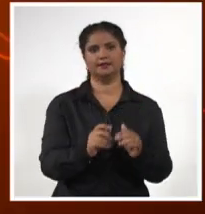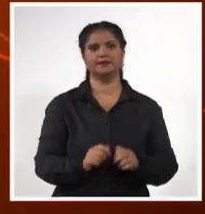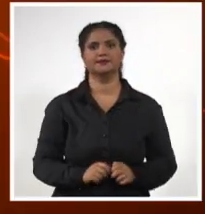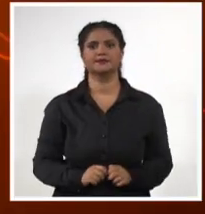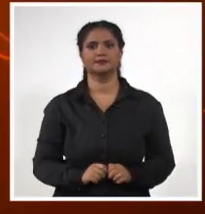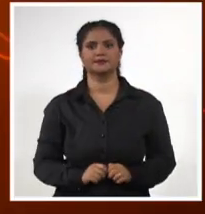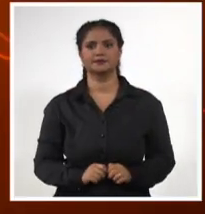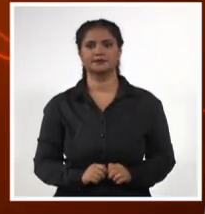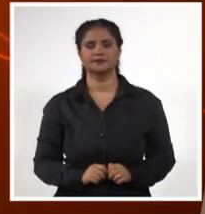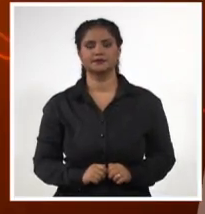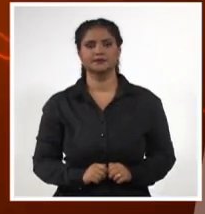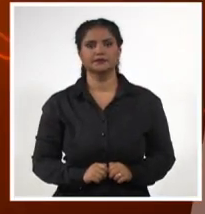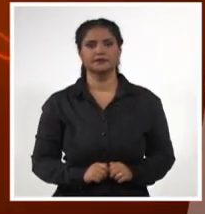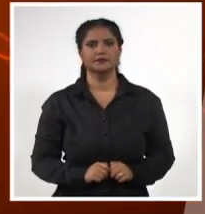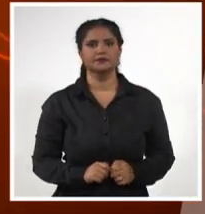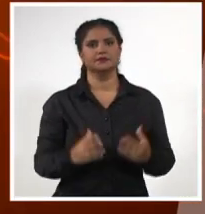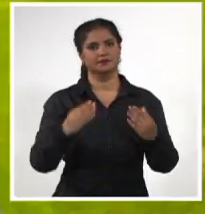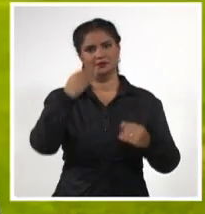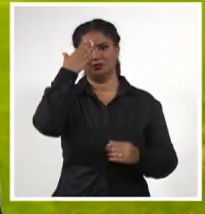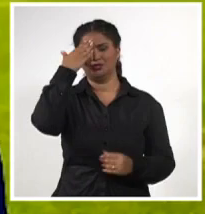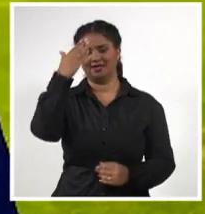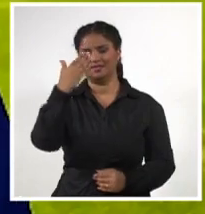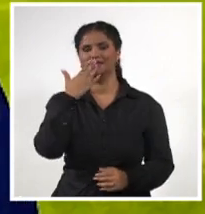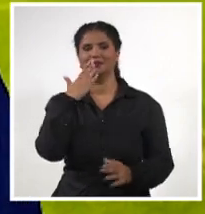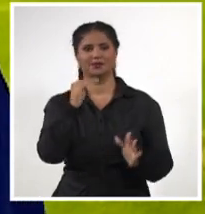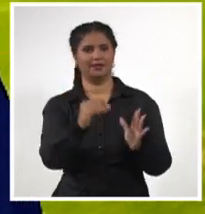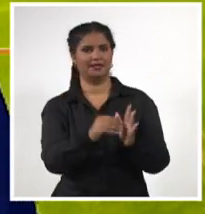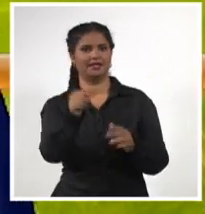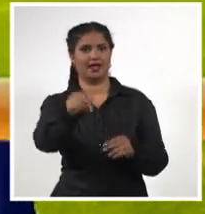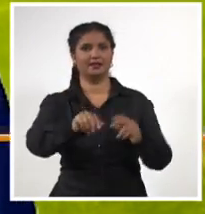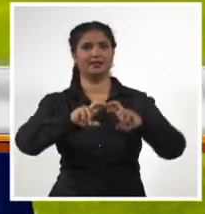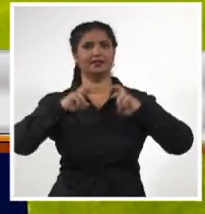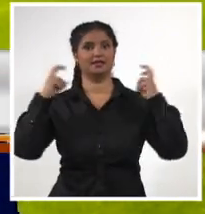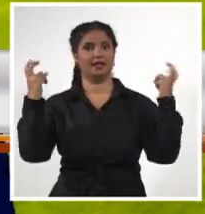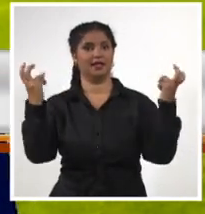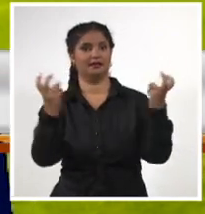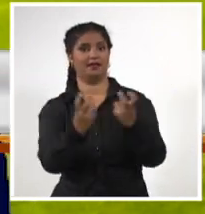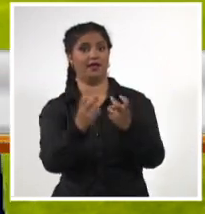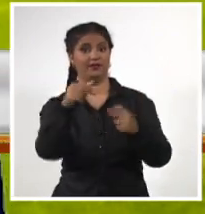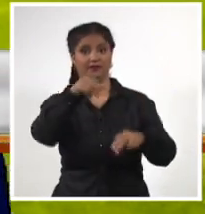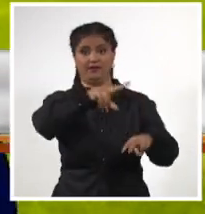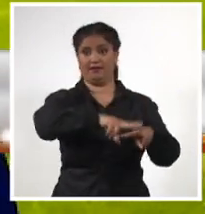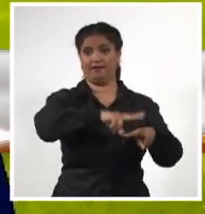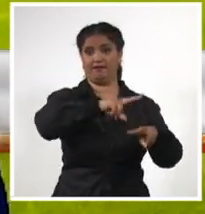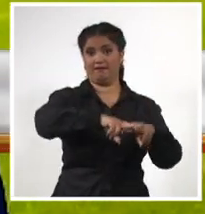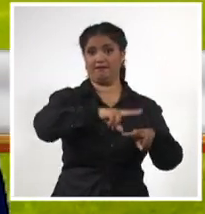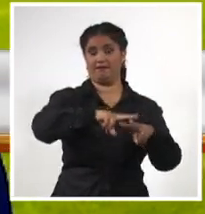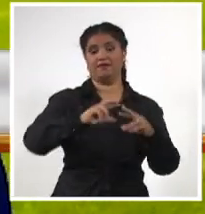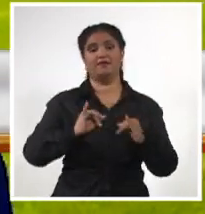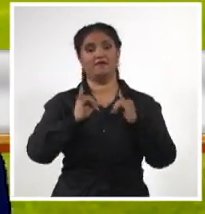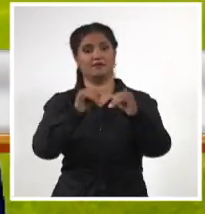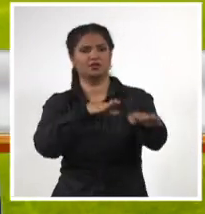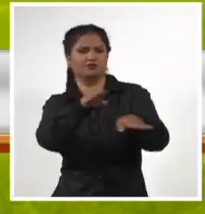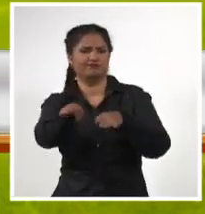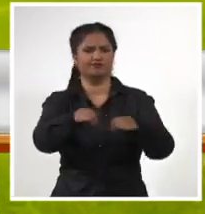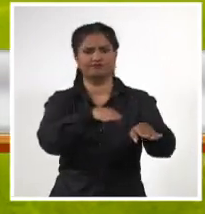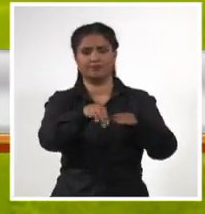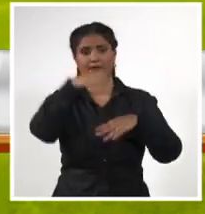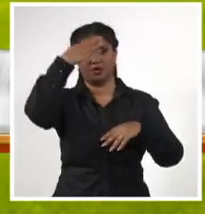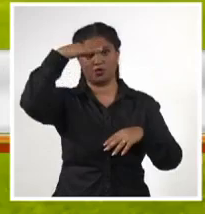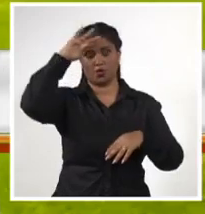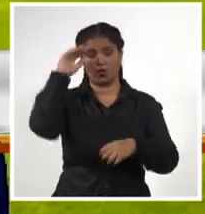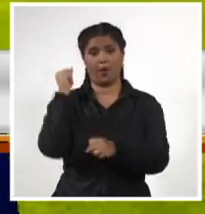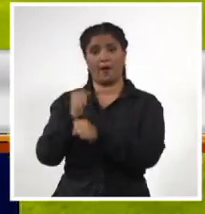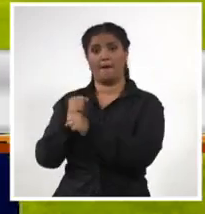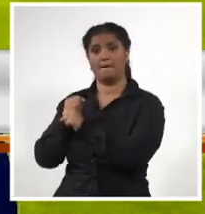Sí, muchísimas gracias Alejandro. Efectivamente, aquí estamos en el estadio latinoamericano presenciando uno de los juegos de preparación del equipo Cuba de béisbol